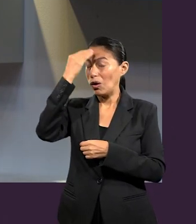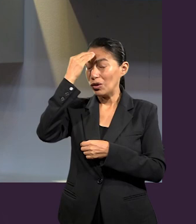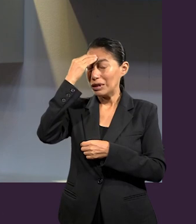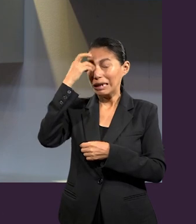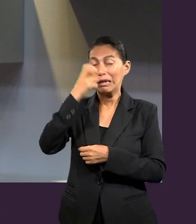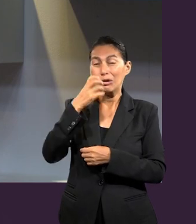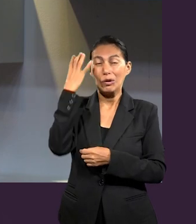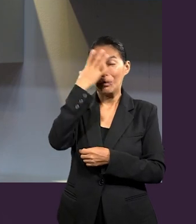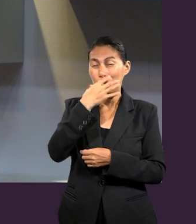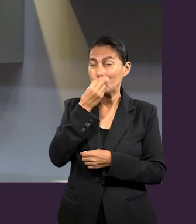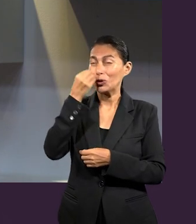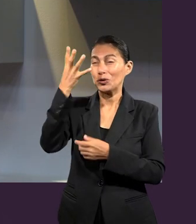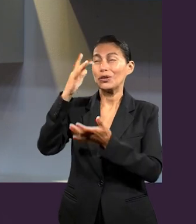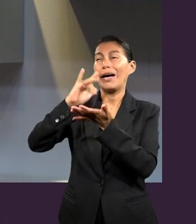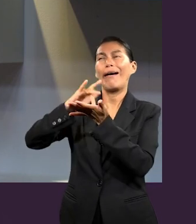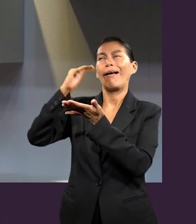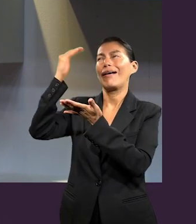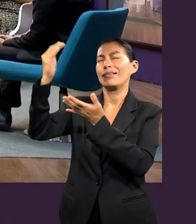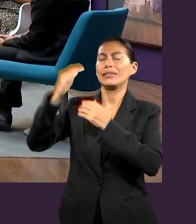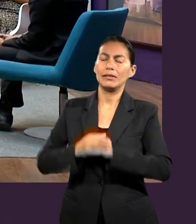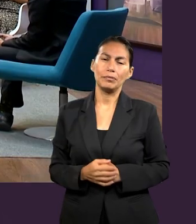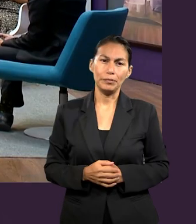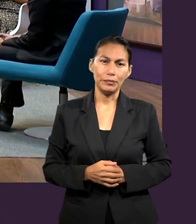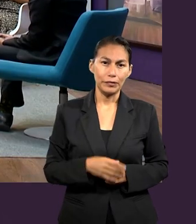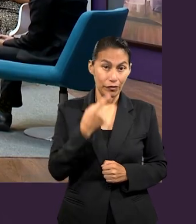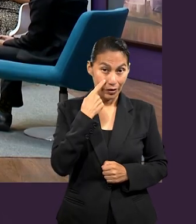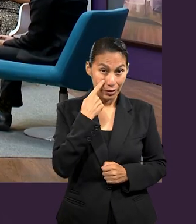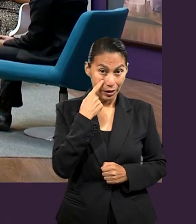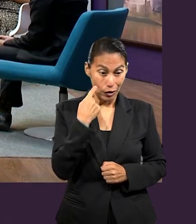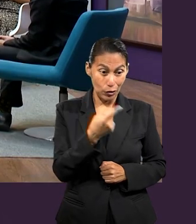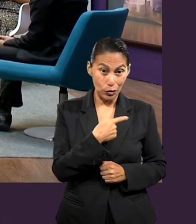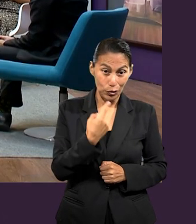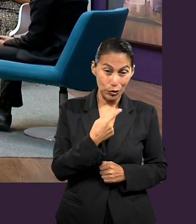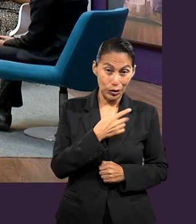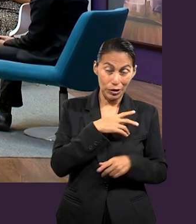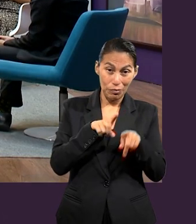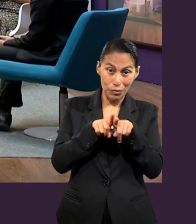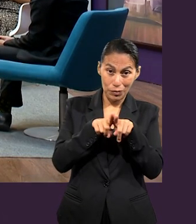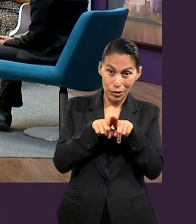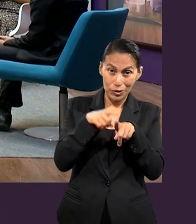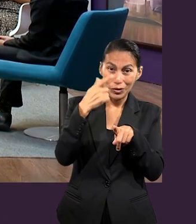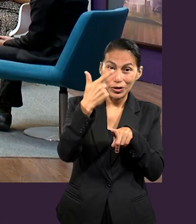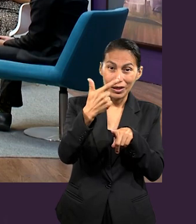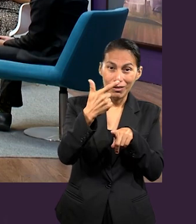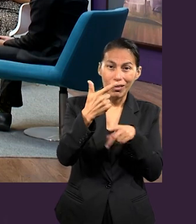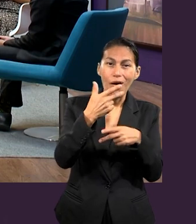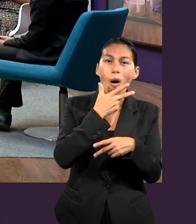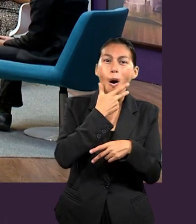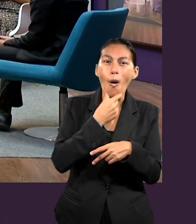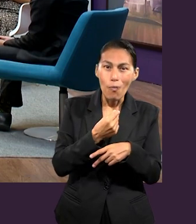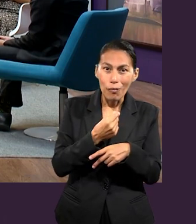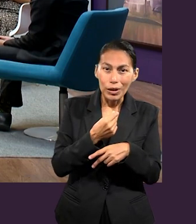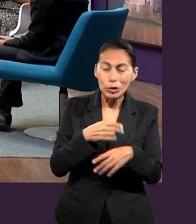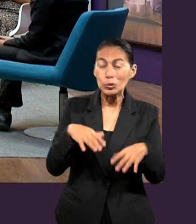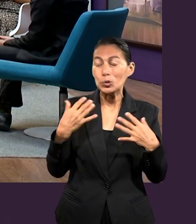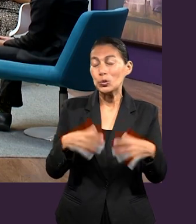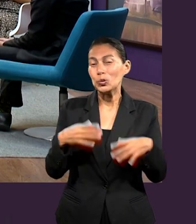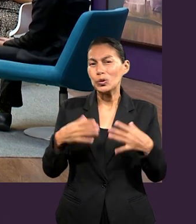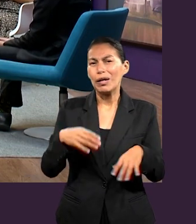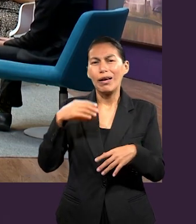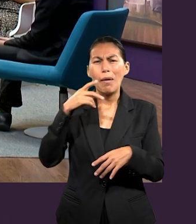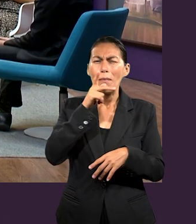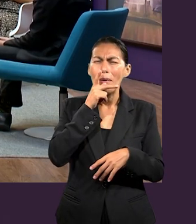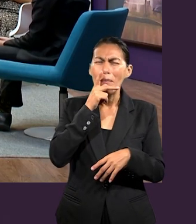imaginar, nosotros fuimos siete hijos, puros varones. Y mi padre siempre agradeció a Dios porque el Evangelio llegó.